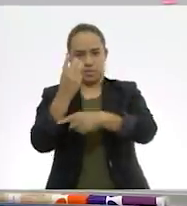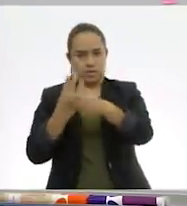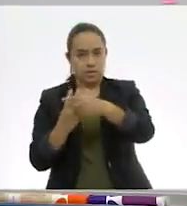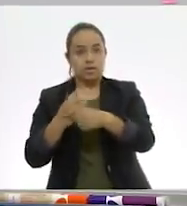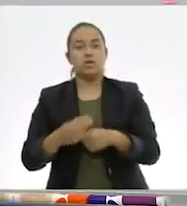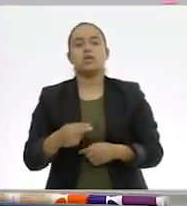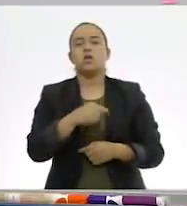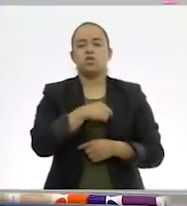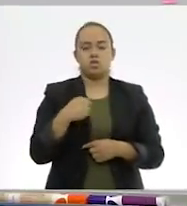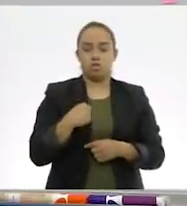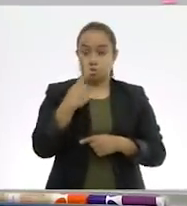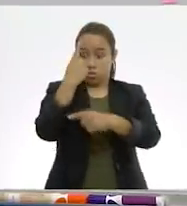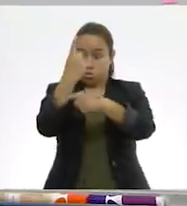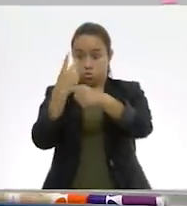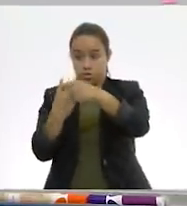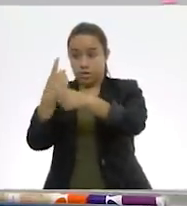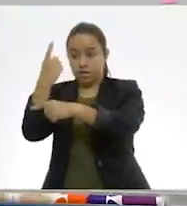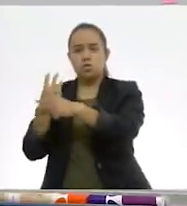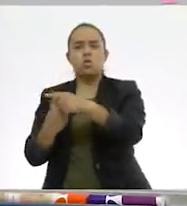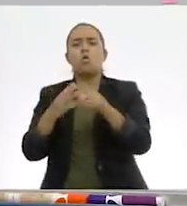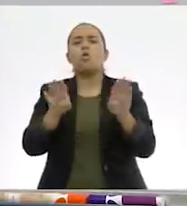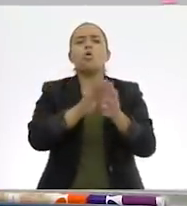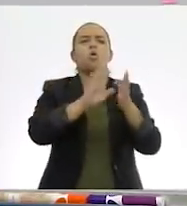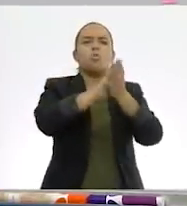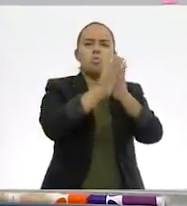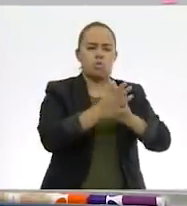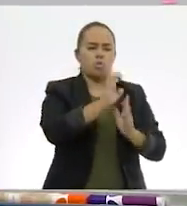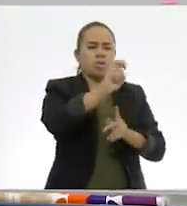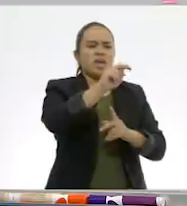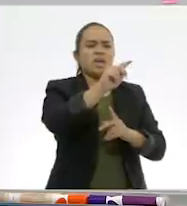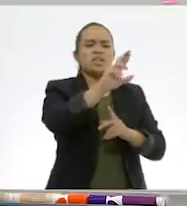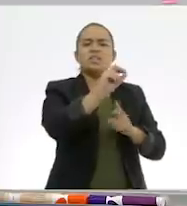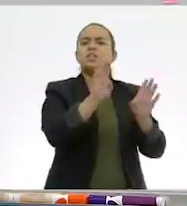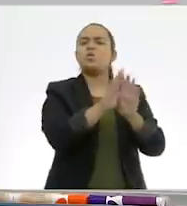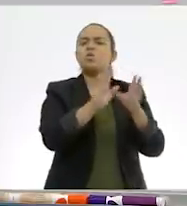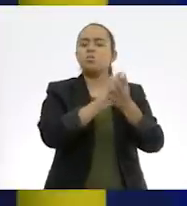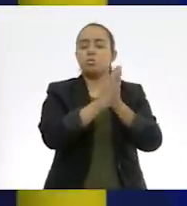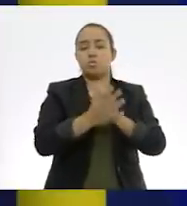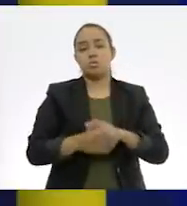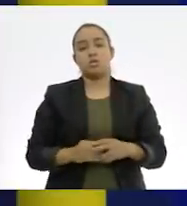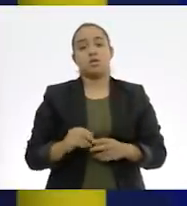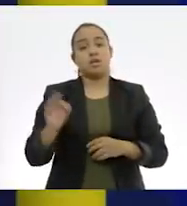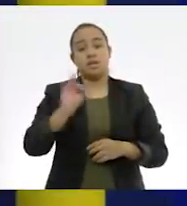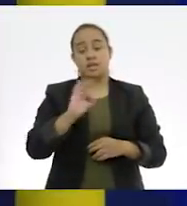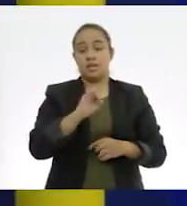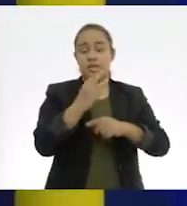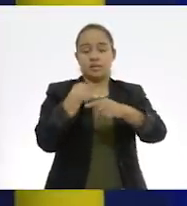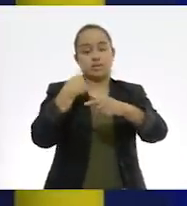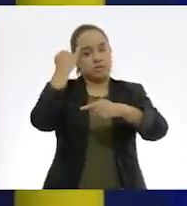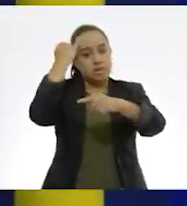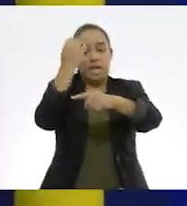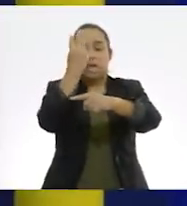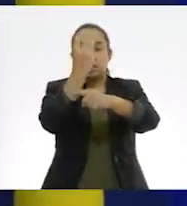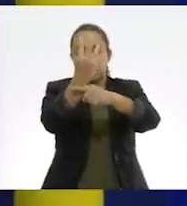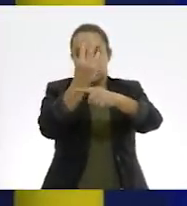estamos sumando tercios, ¿cómo podríamos cambiar este entero? Ese podría ser tres tercios.